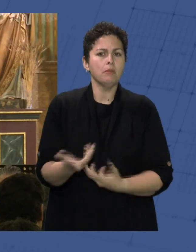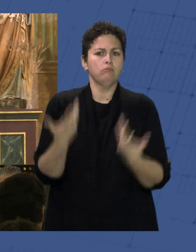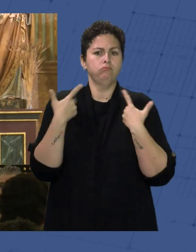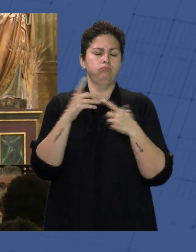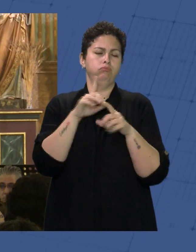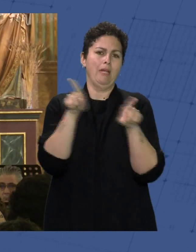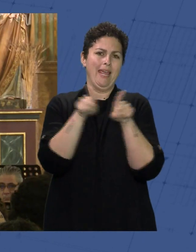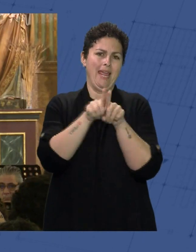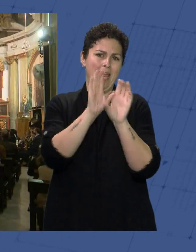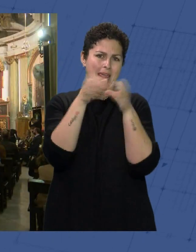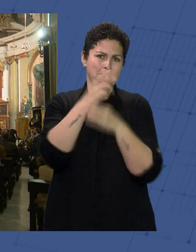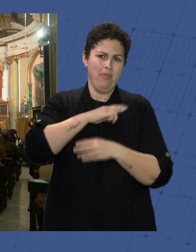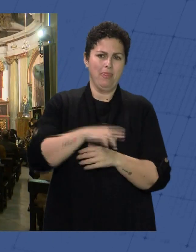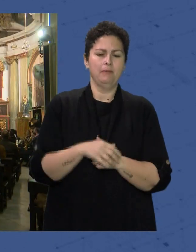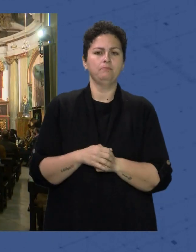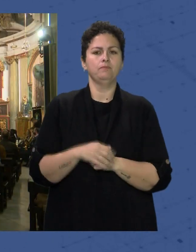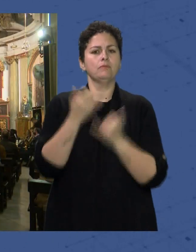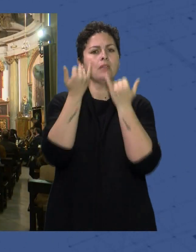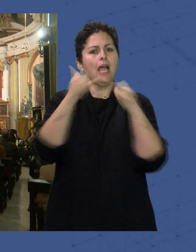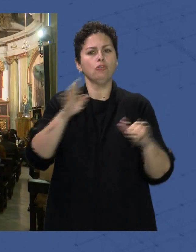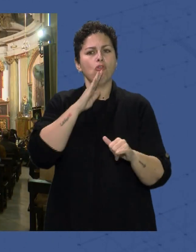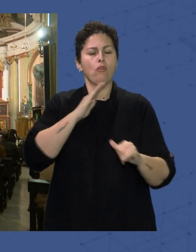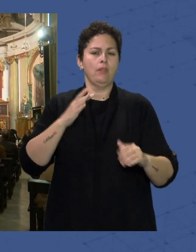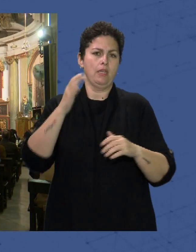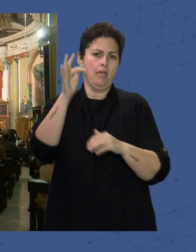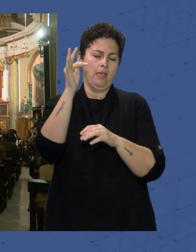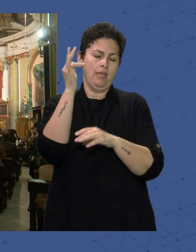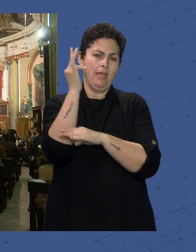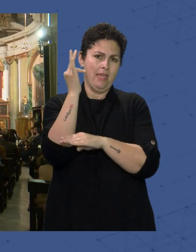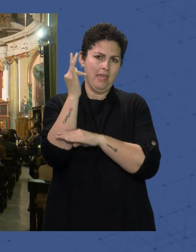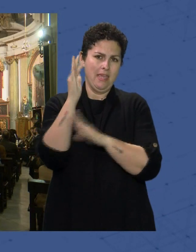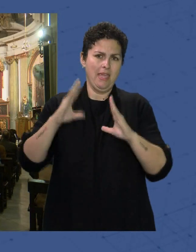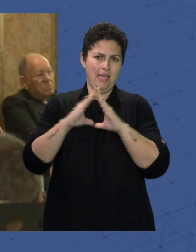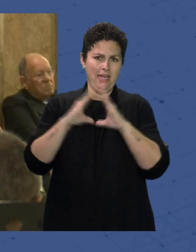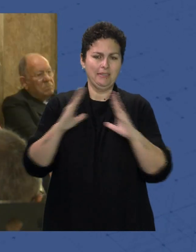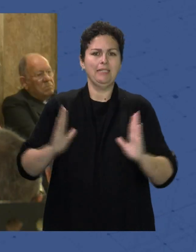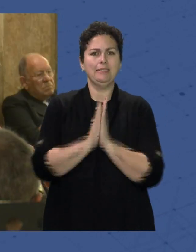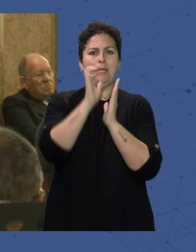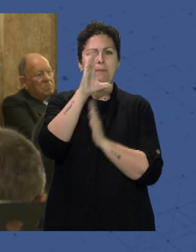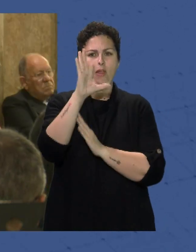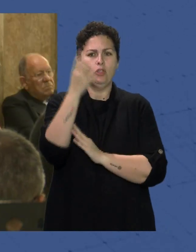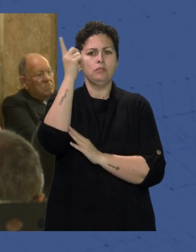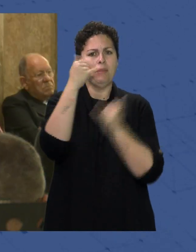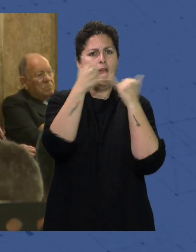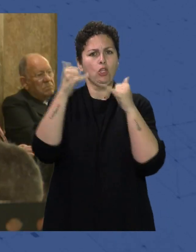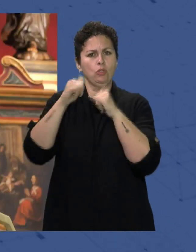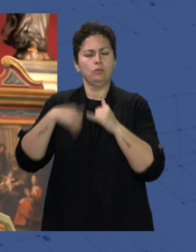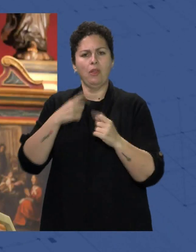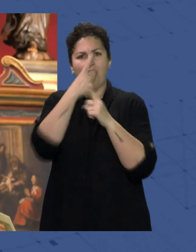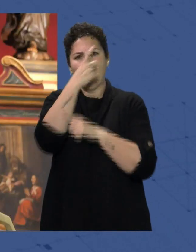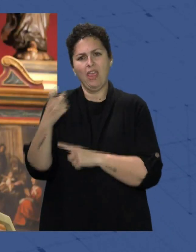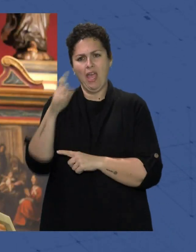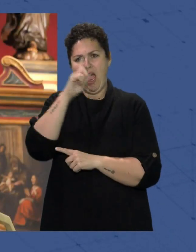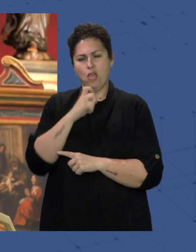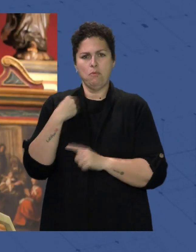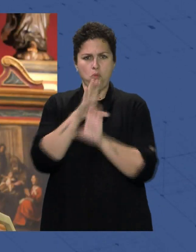Moya En el transcurso del acto celebrado en la parroquia de San Pedro Apóstol Y como parte de los actos que este año conmemoran el centenario de la hermandad Estamos